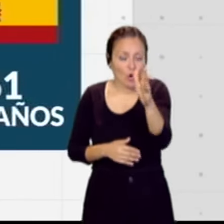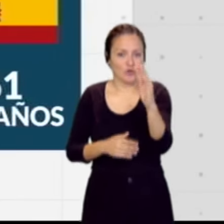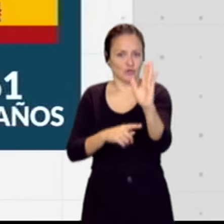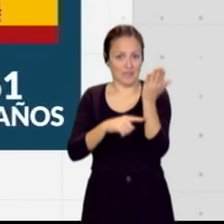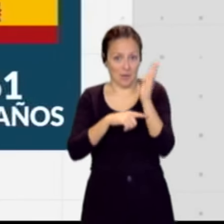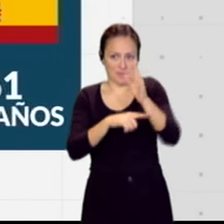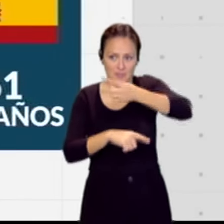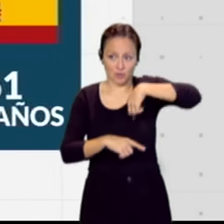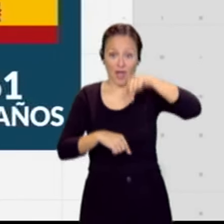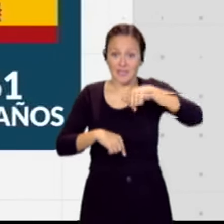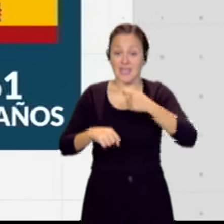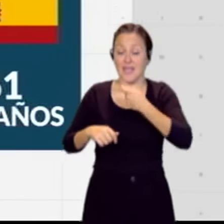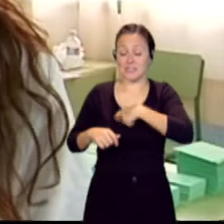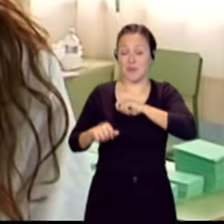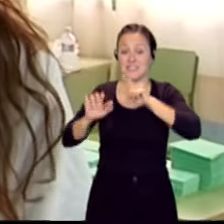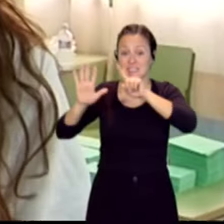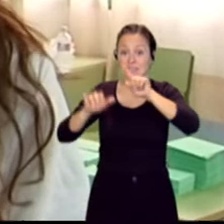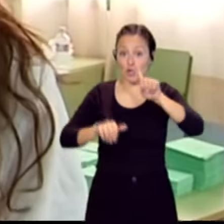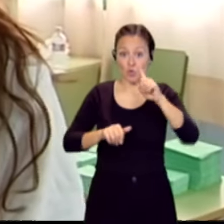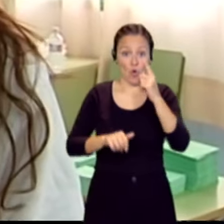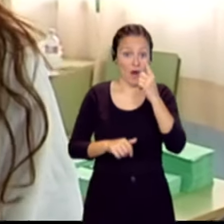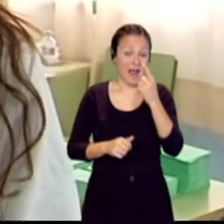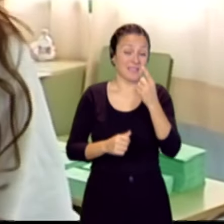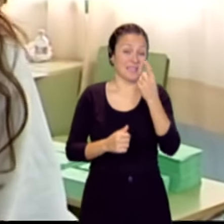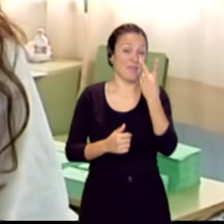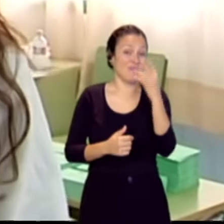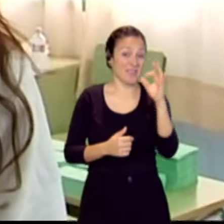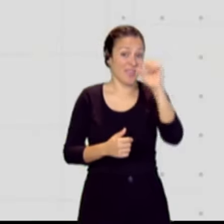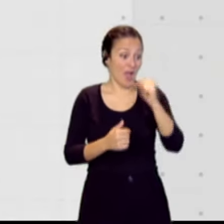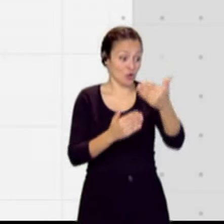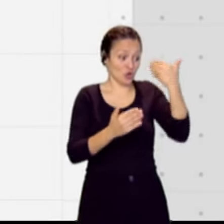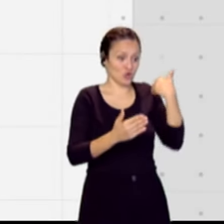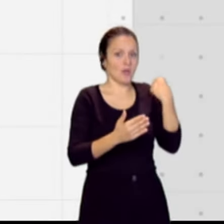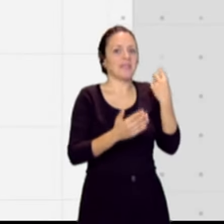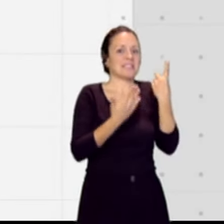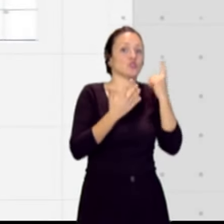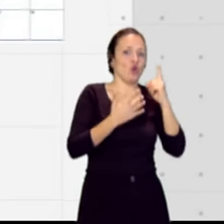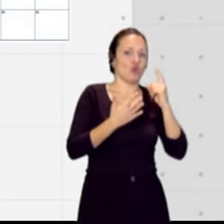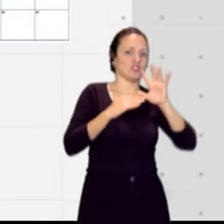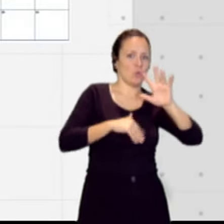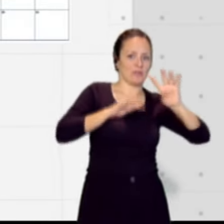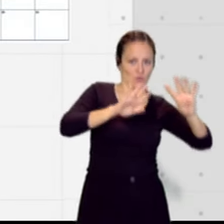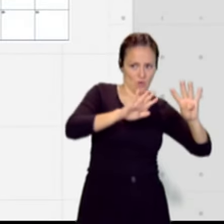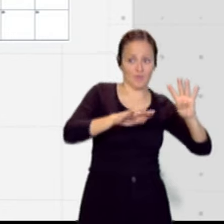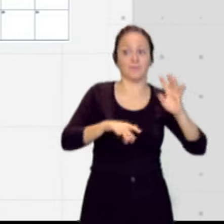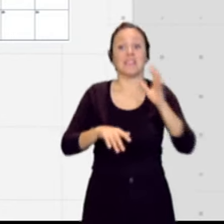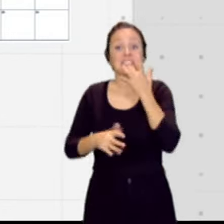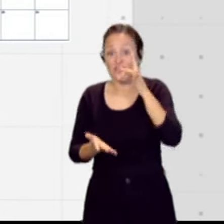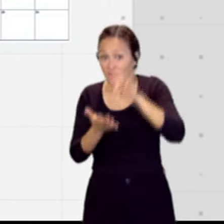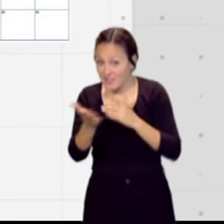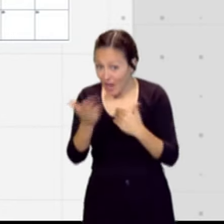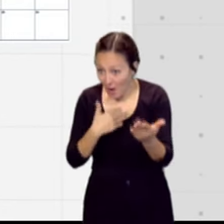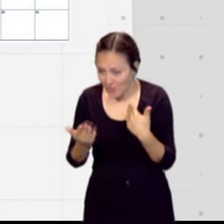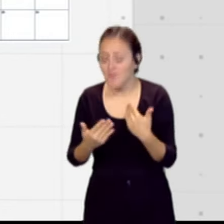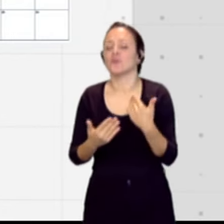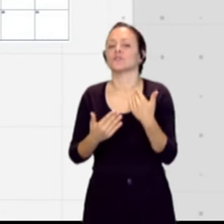61, dos más que a azul lustro. Muy importante para nuestro futuro y para nuestros ideales. Si hablamos de fechas, tomen nota, porque la campaña electoral